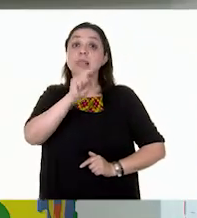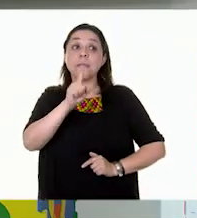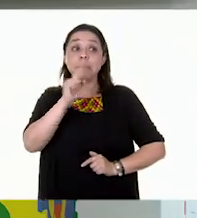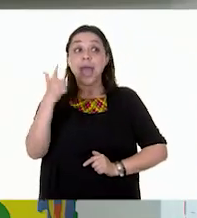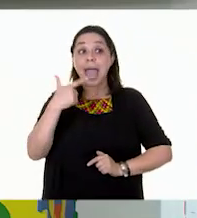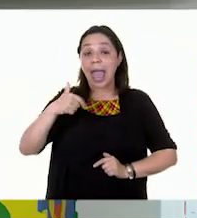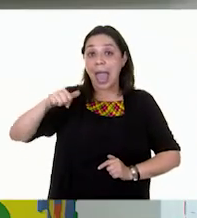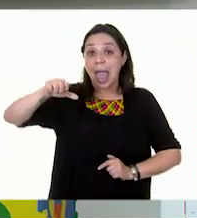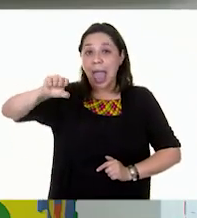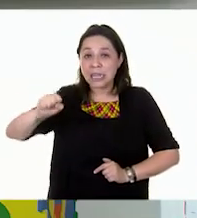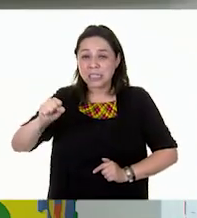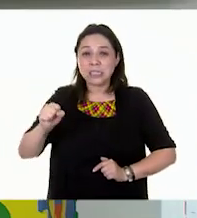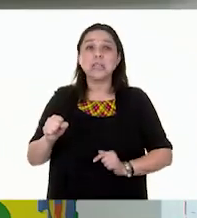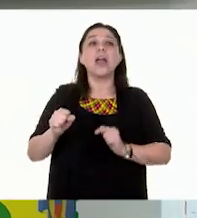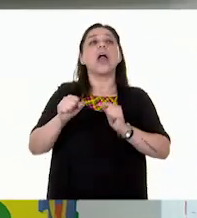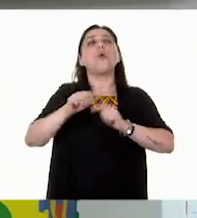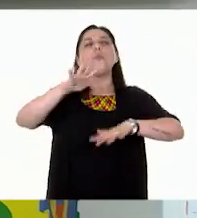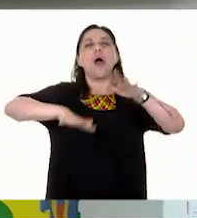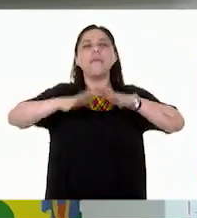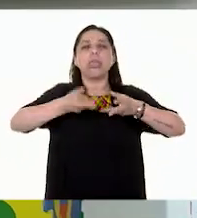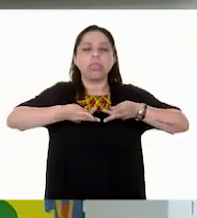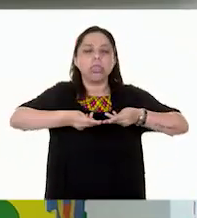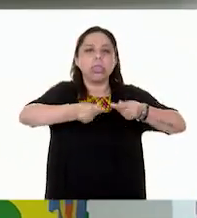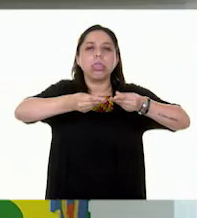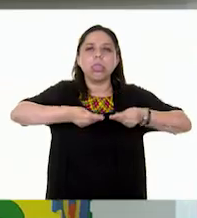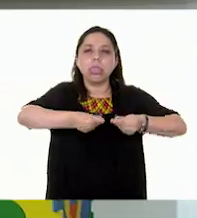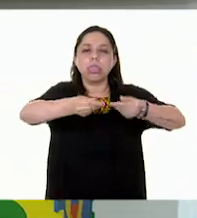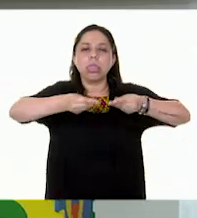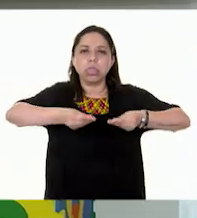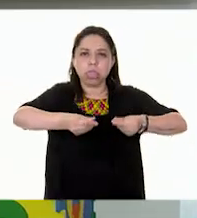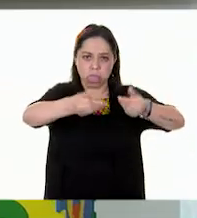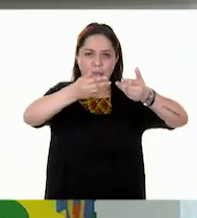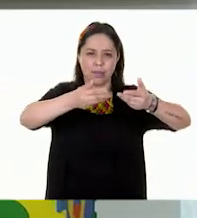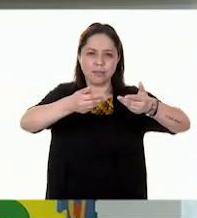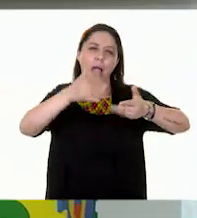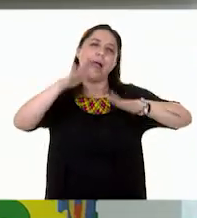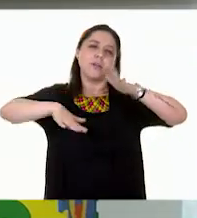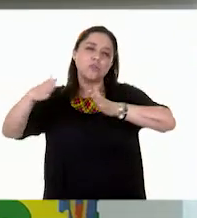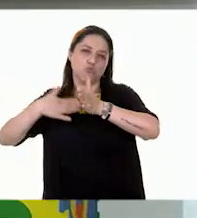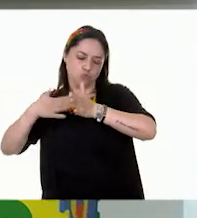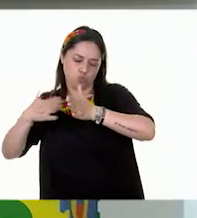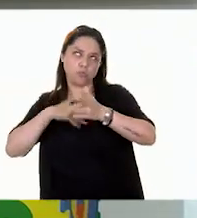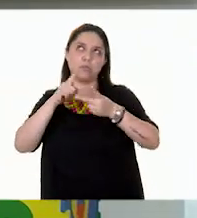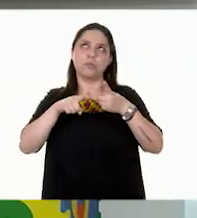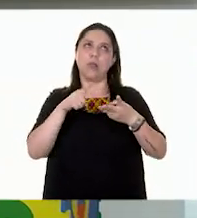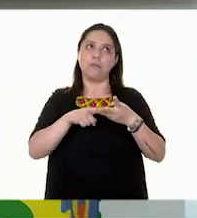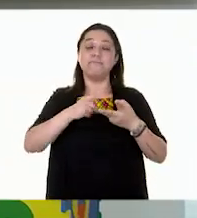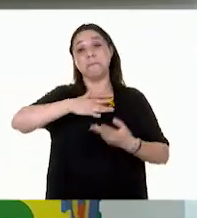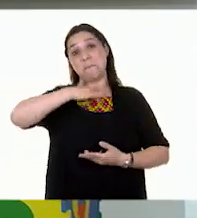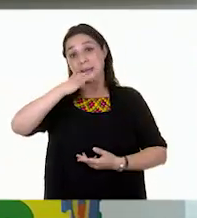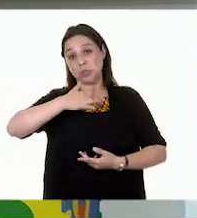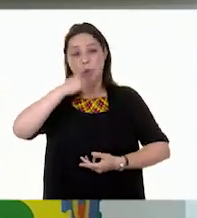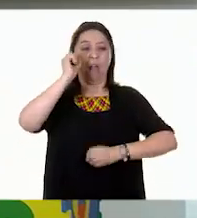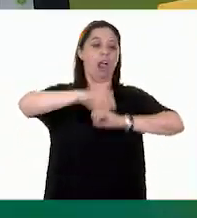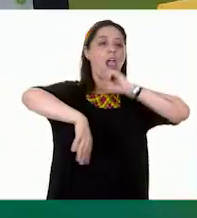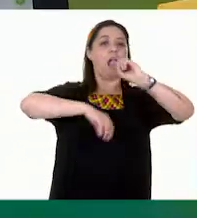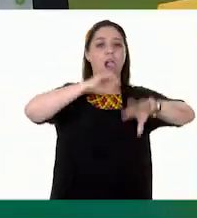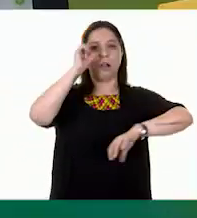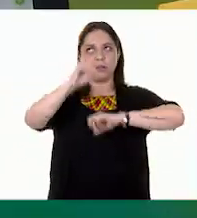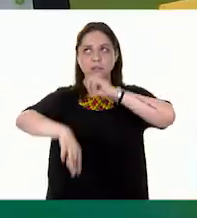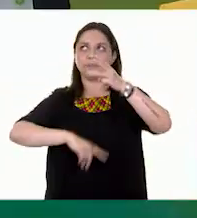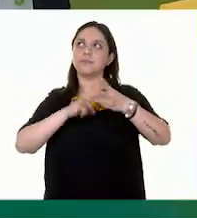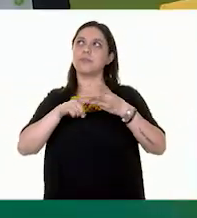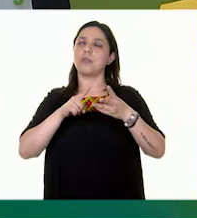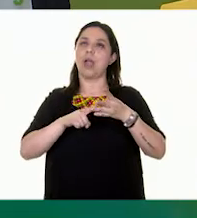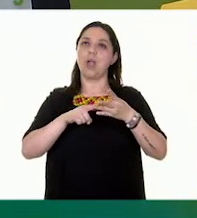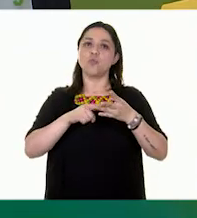LP. Es decir, lo que utilizamos para cocinar. Obviamente, no tirar basura, reciclar. ¡Guau,